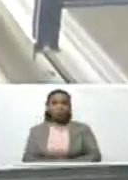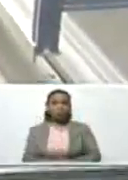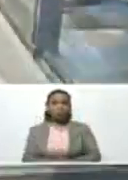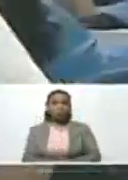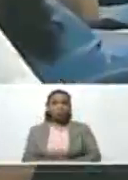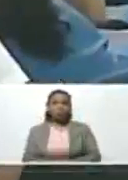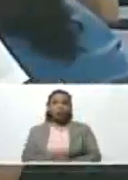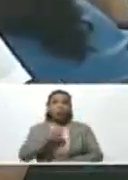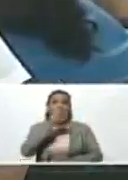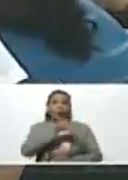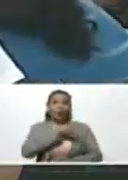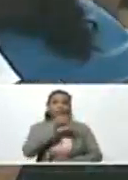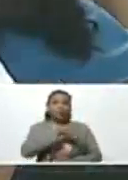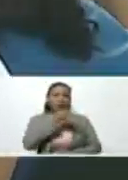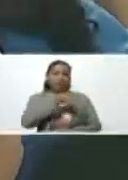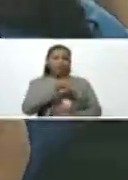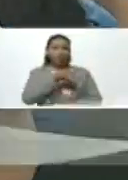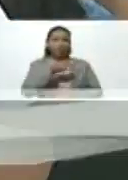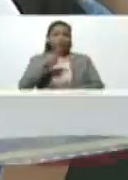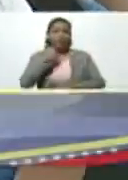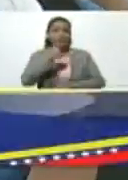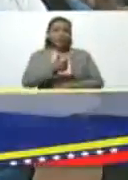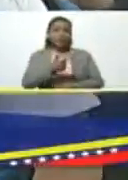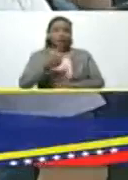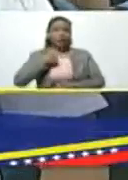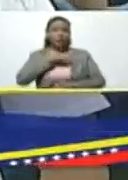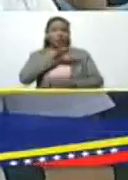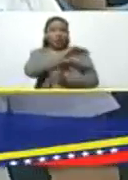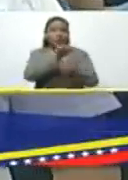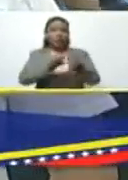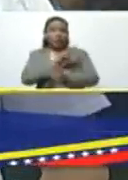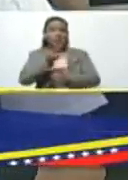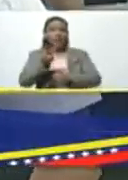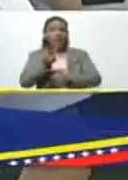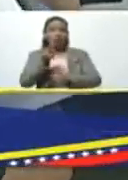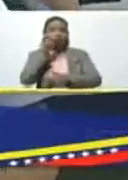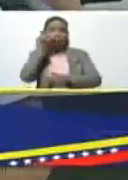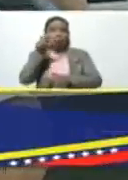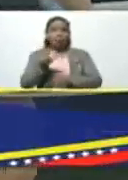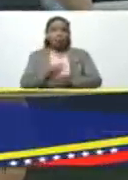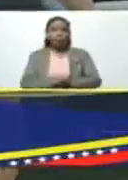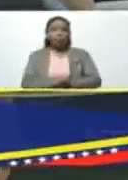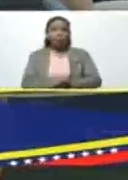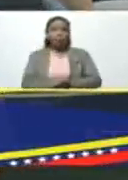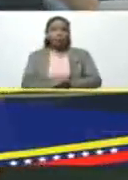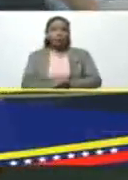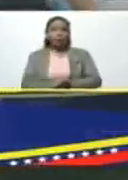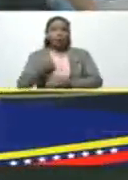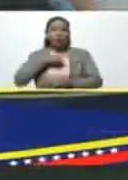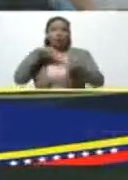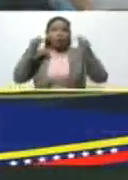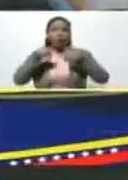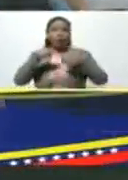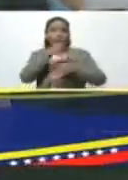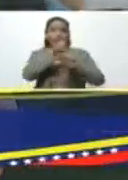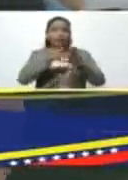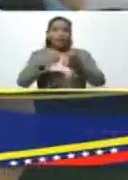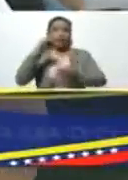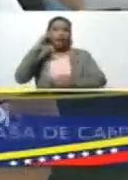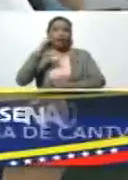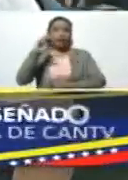Bien, muy buenas tardes. Como bien lo decía nuestro viceministro Francisco Durán, nos encontramos en la línea SMT,